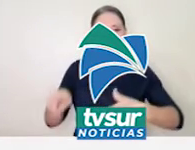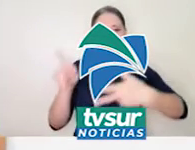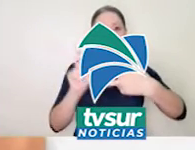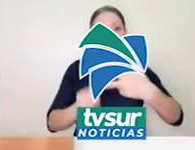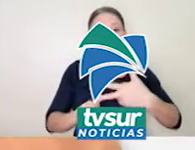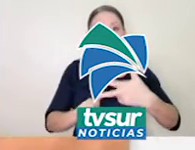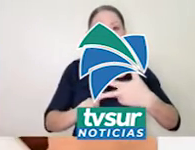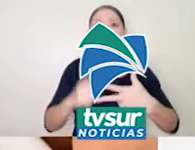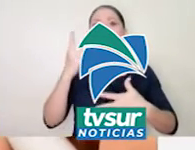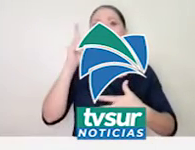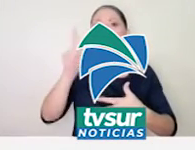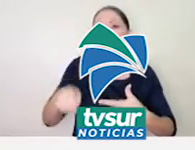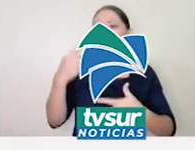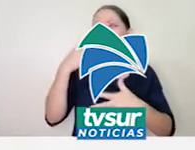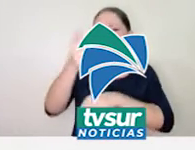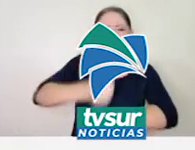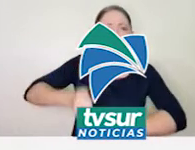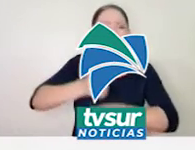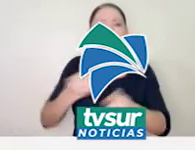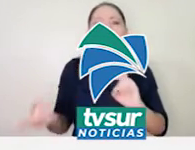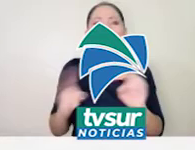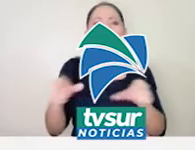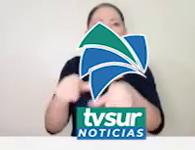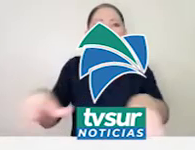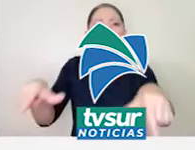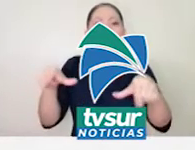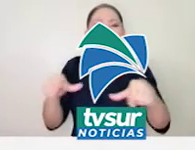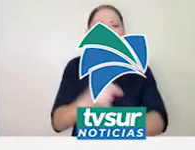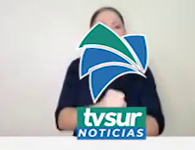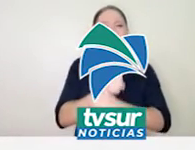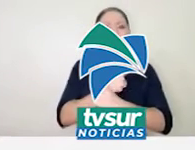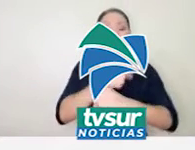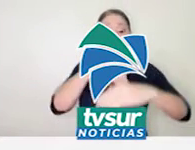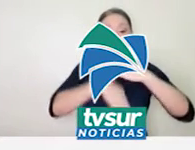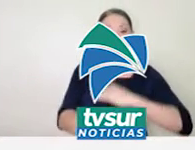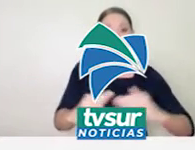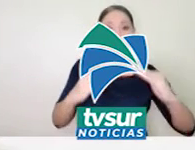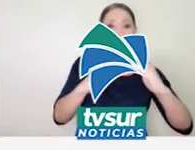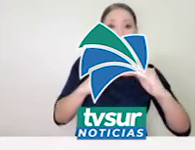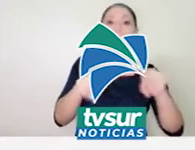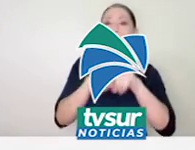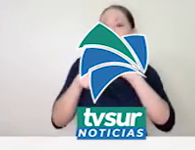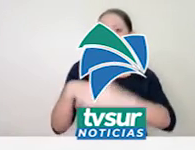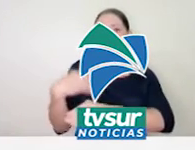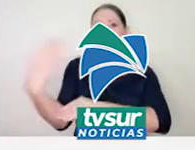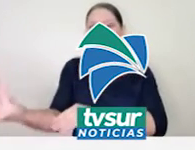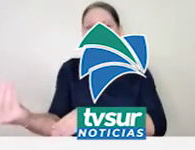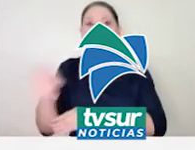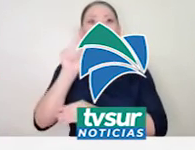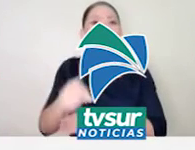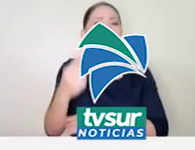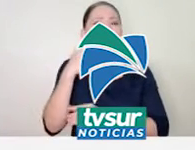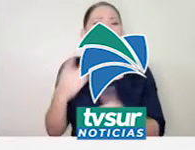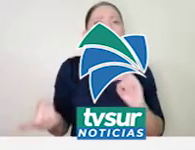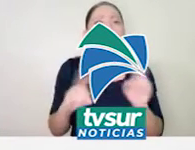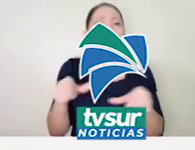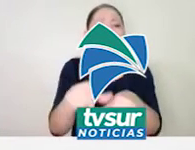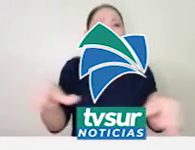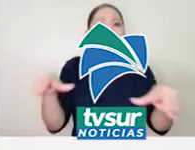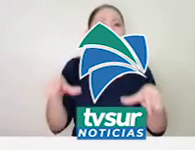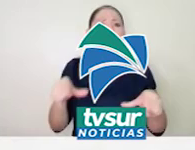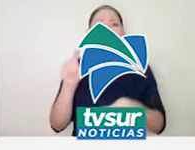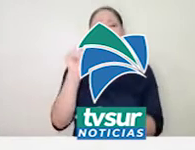En ese sismo se reportó una persona fallecida. El director del Opsicor y de la Universidad Nacional Marino Proti